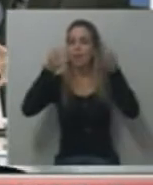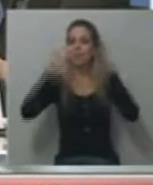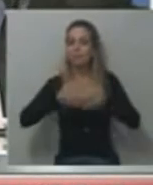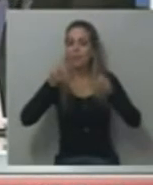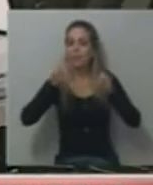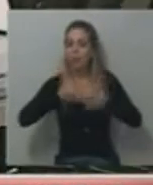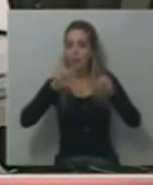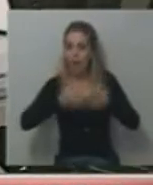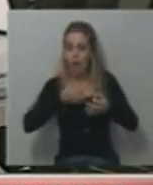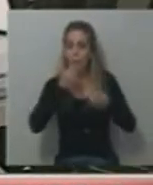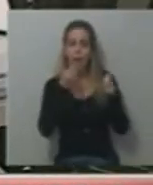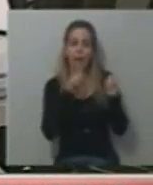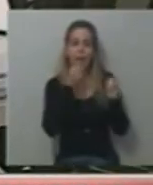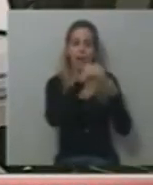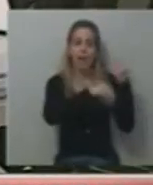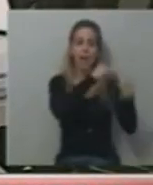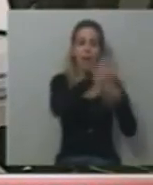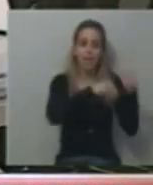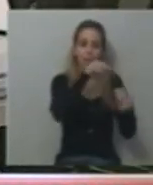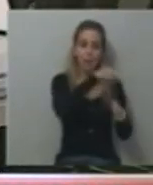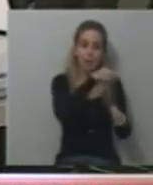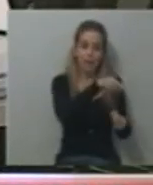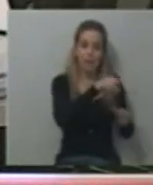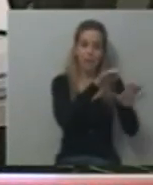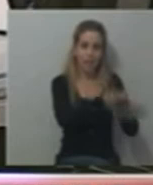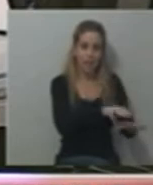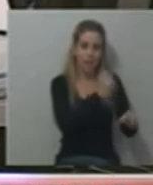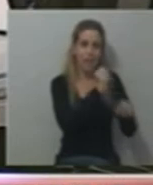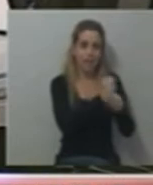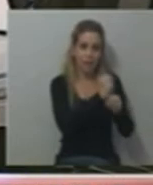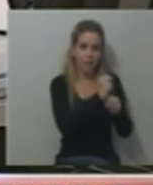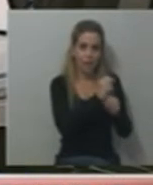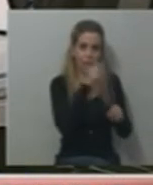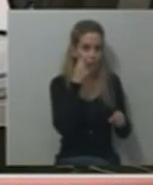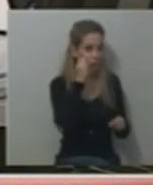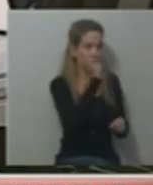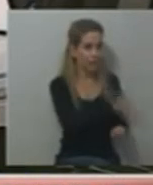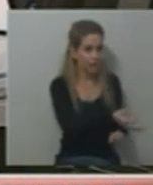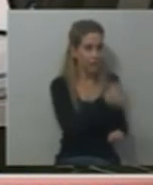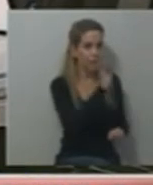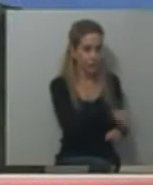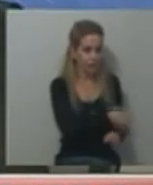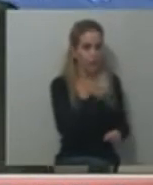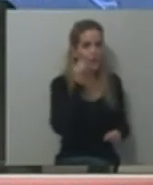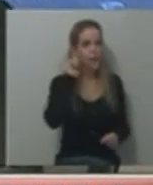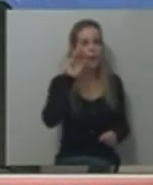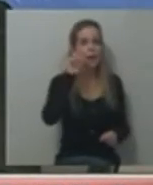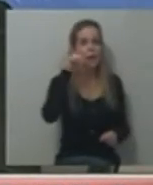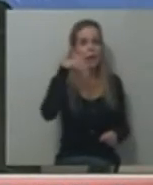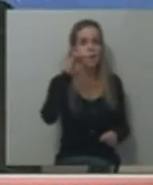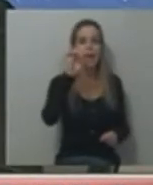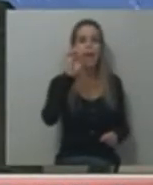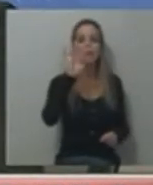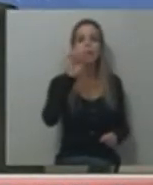abroquilada. O ofrece un ganador, el tipo que ganó. Sí, a uno de los pocos que sacó una buena diferencia. En la provincia de Buenos Aires. Después en La